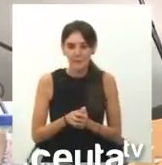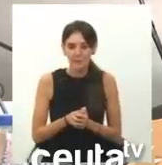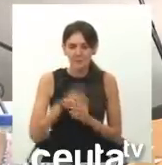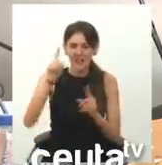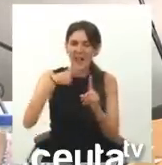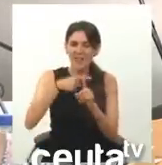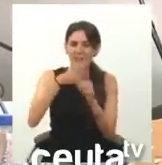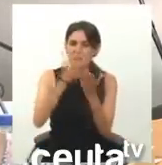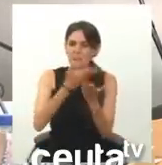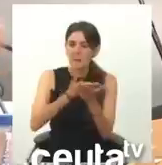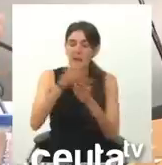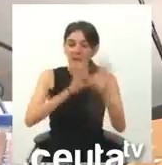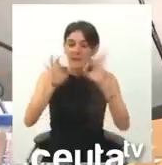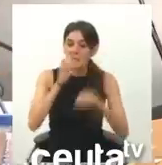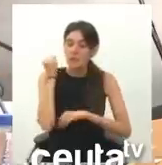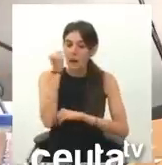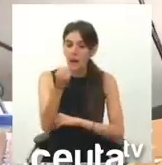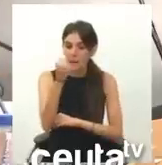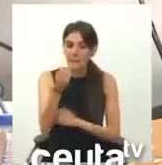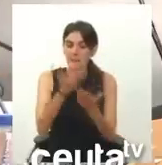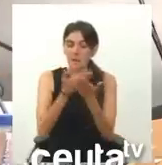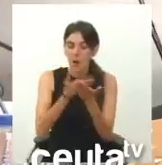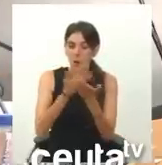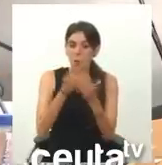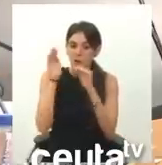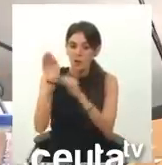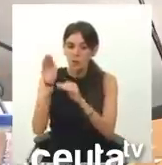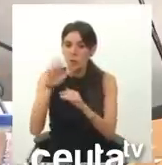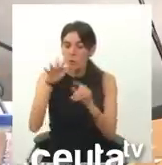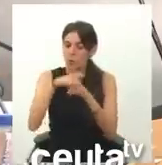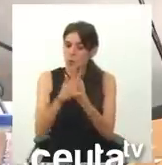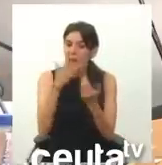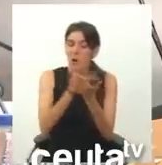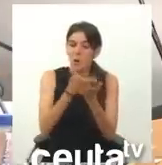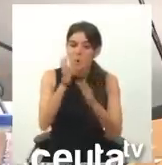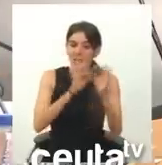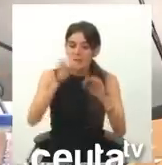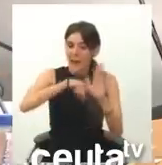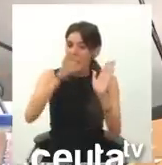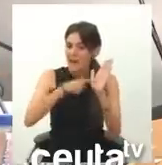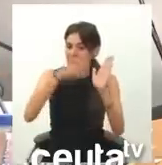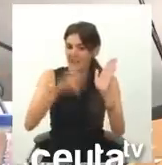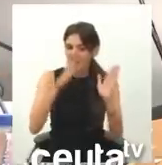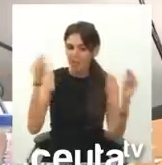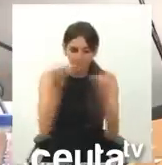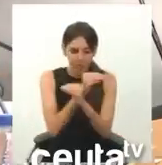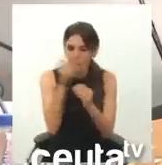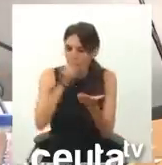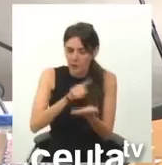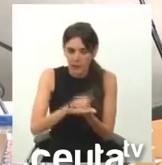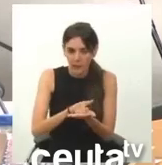Además, pide usted que la Asamblea apoye esta propuesta suya a una Asamblea que usted considera ilegítima. Otra incongruencia más. sea,